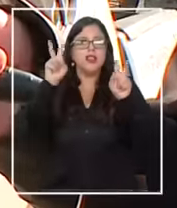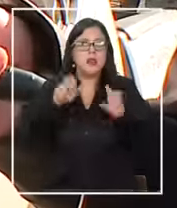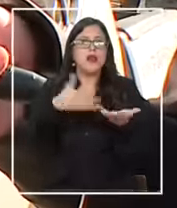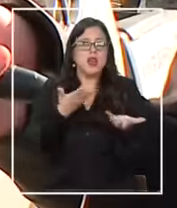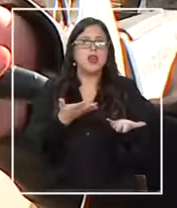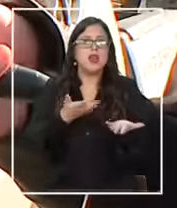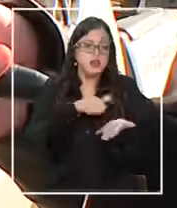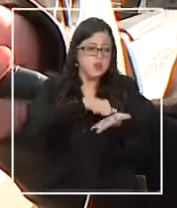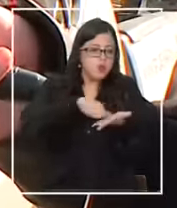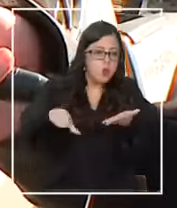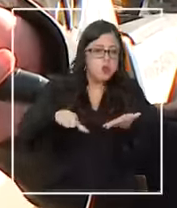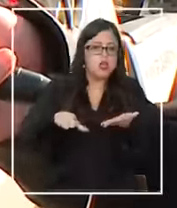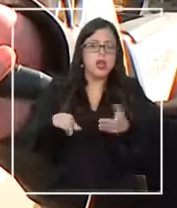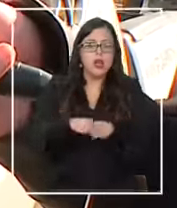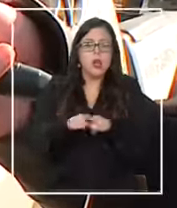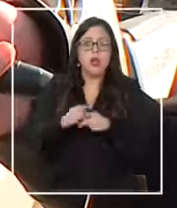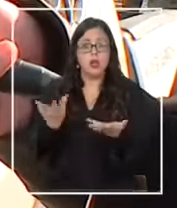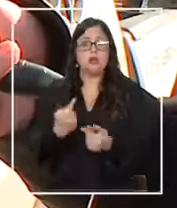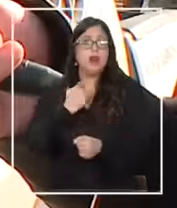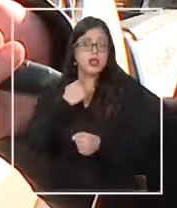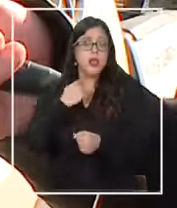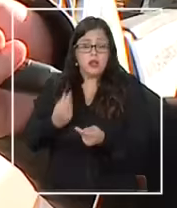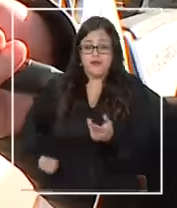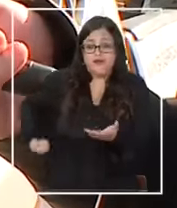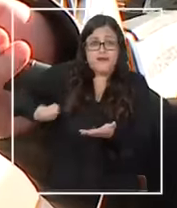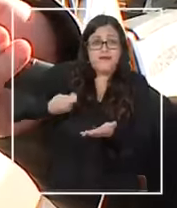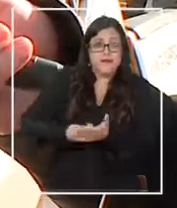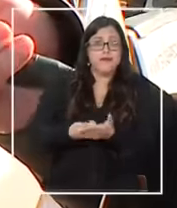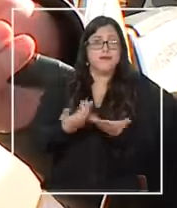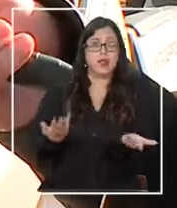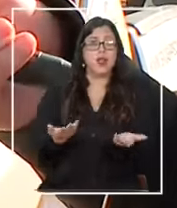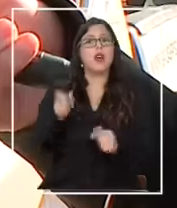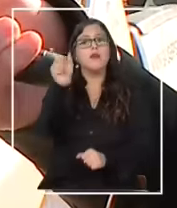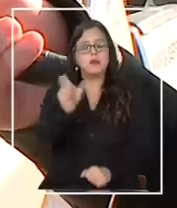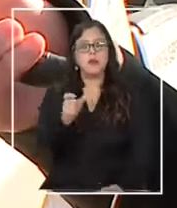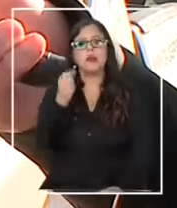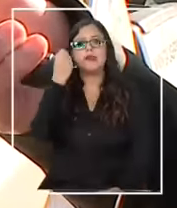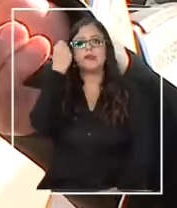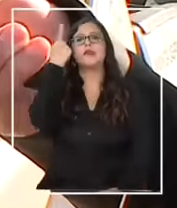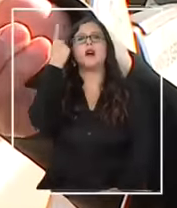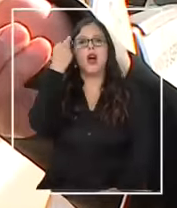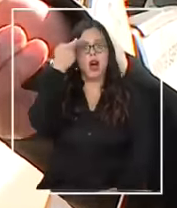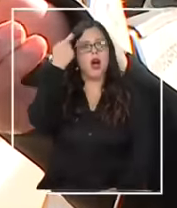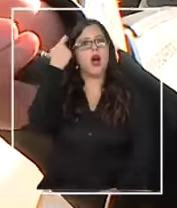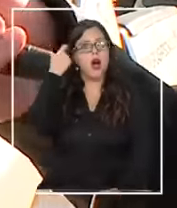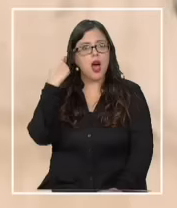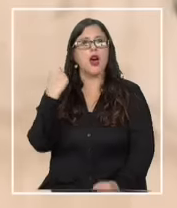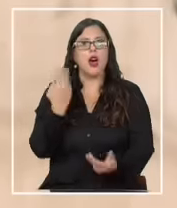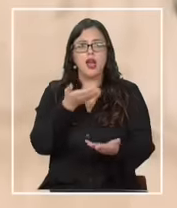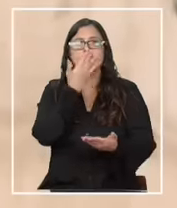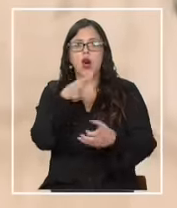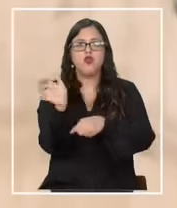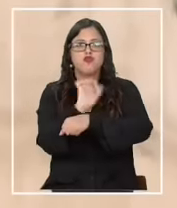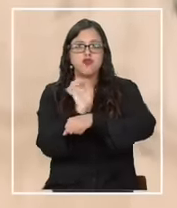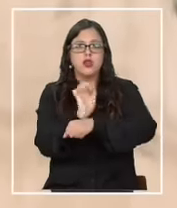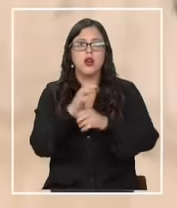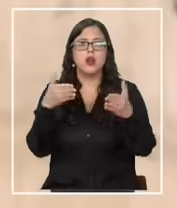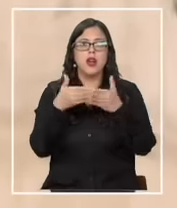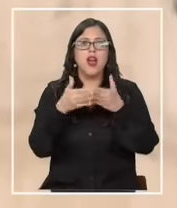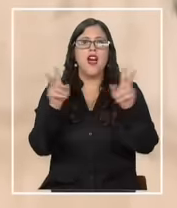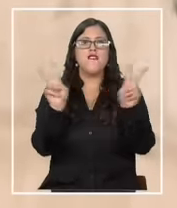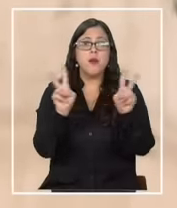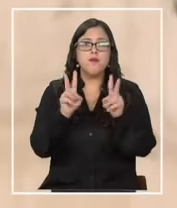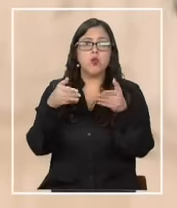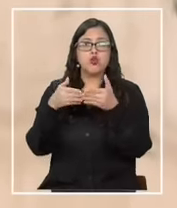gente es la única forma, tocando el bolsillo es la única forma que sea consciente y mejore su forma de manejar. En la esquina de Américo